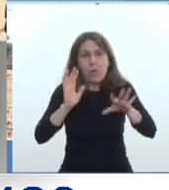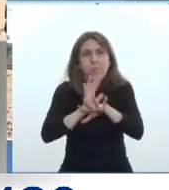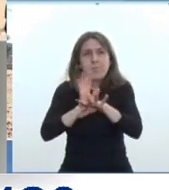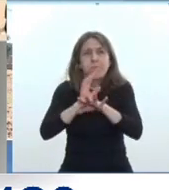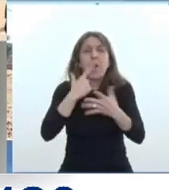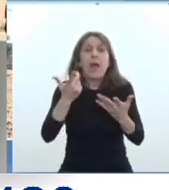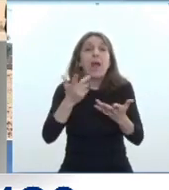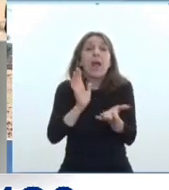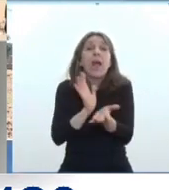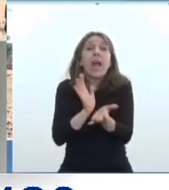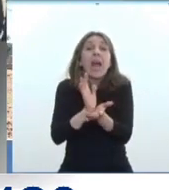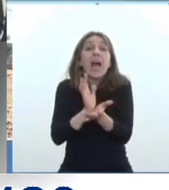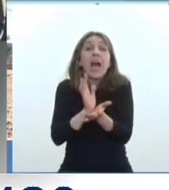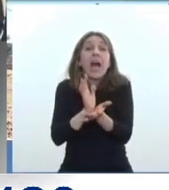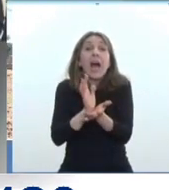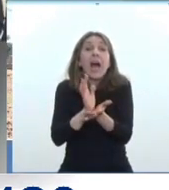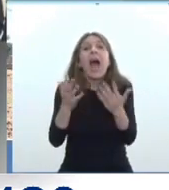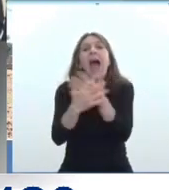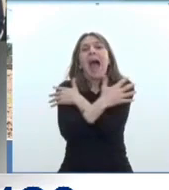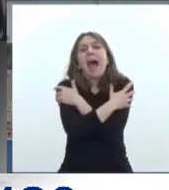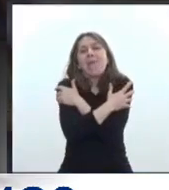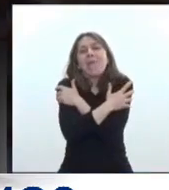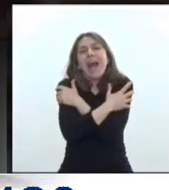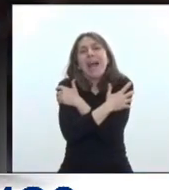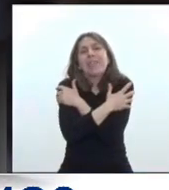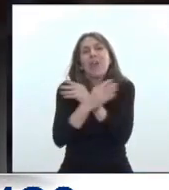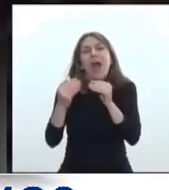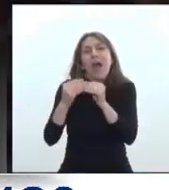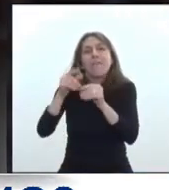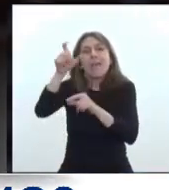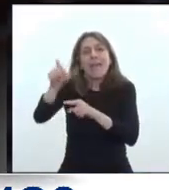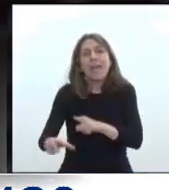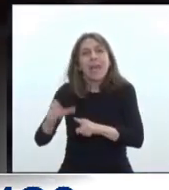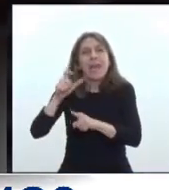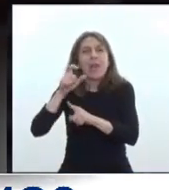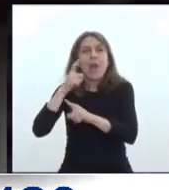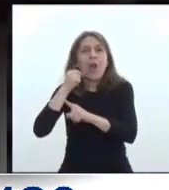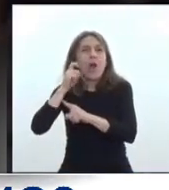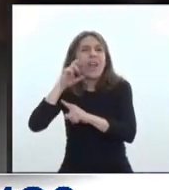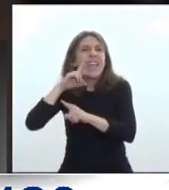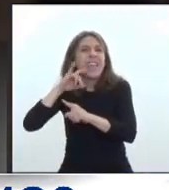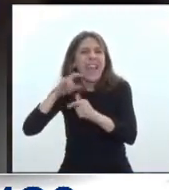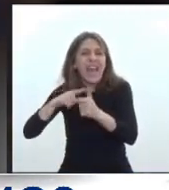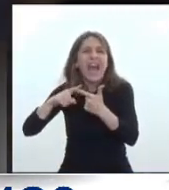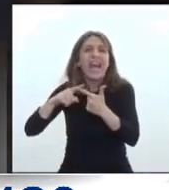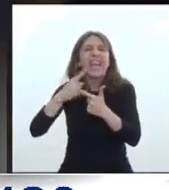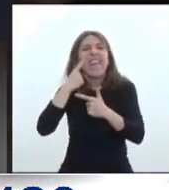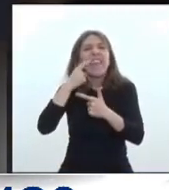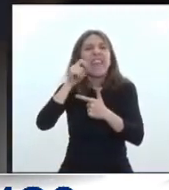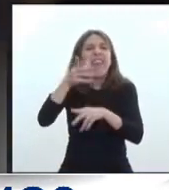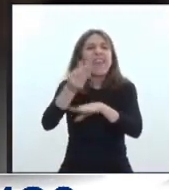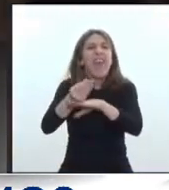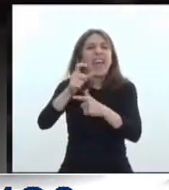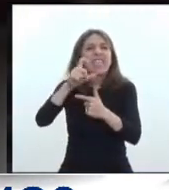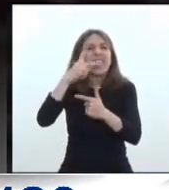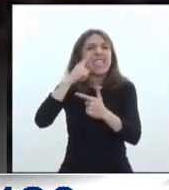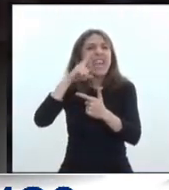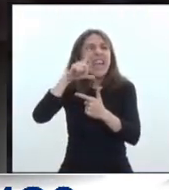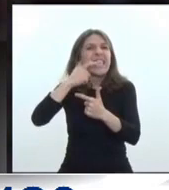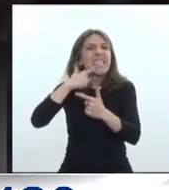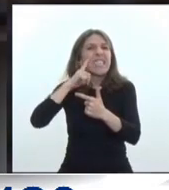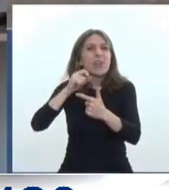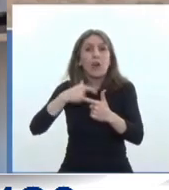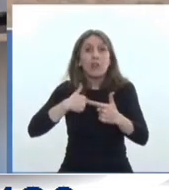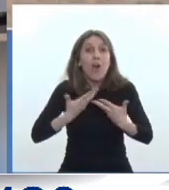a mi querido amigo Quintela, al intendente de Chilecito, que me hace feliz